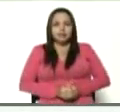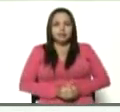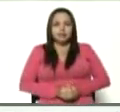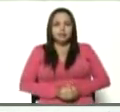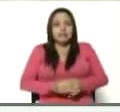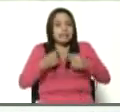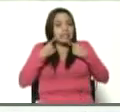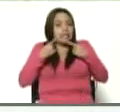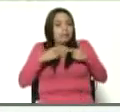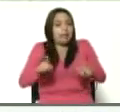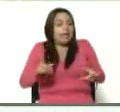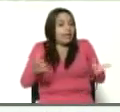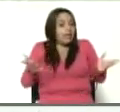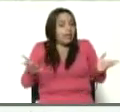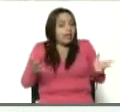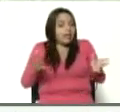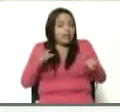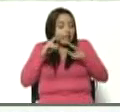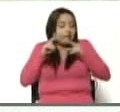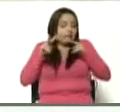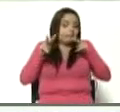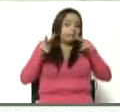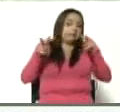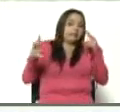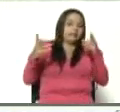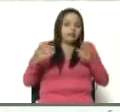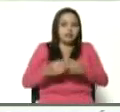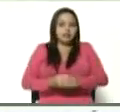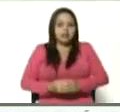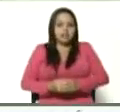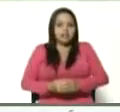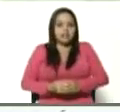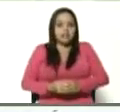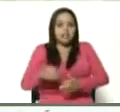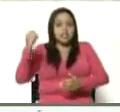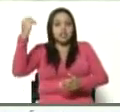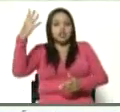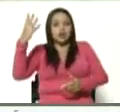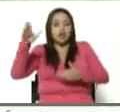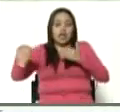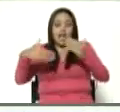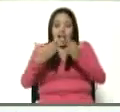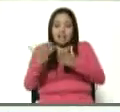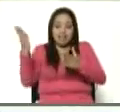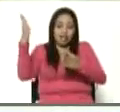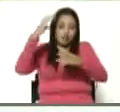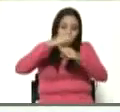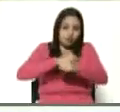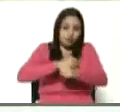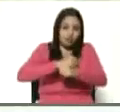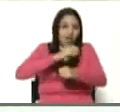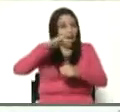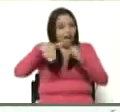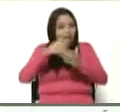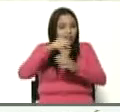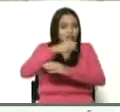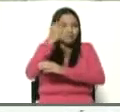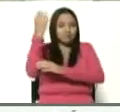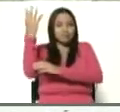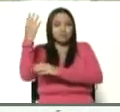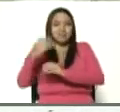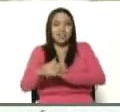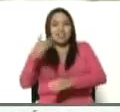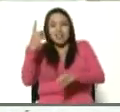pierde de vista, y de sol a sol, como dice la canción, de sol a sol debemos estar